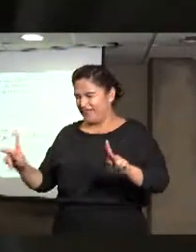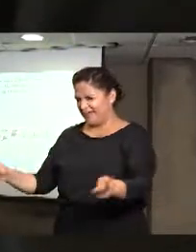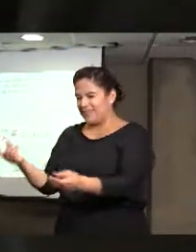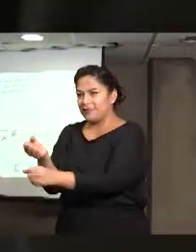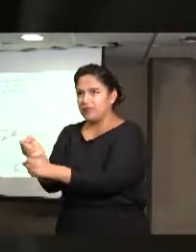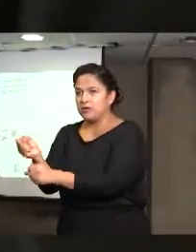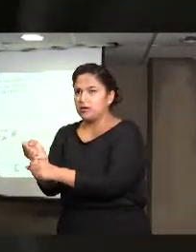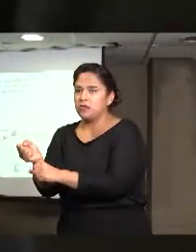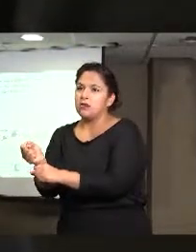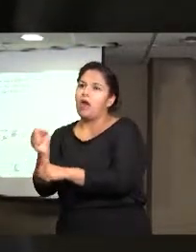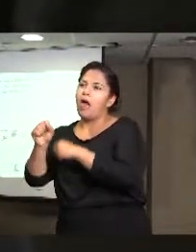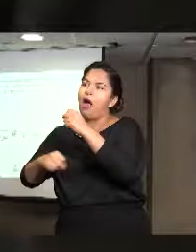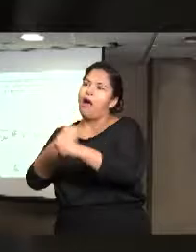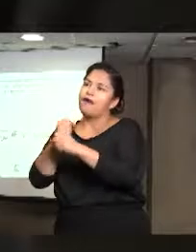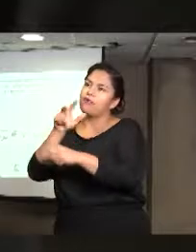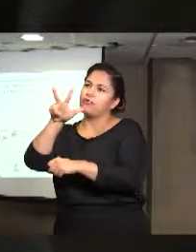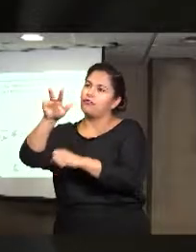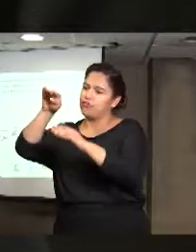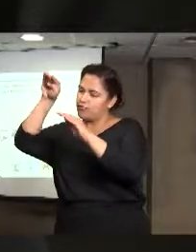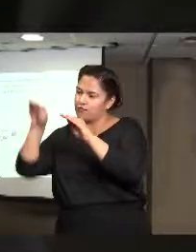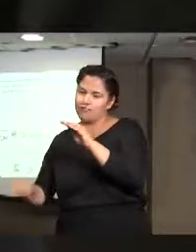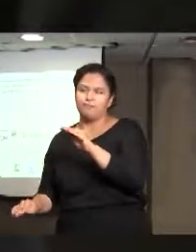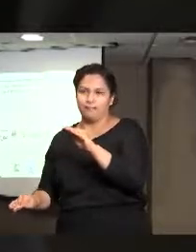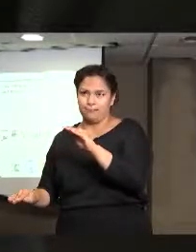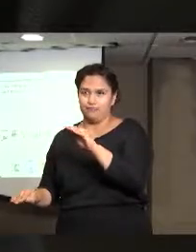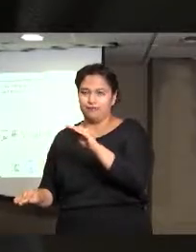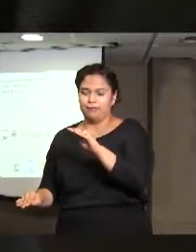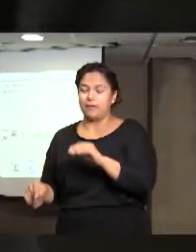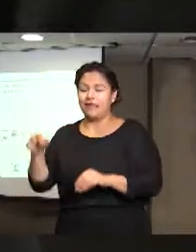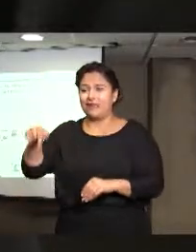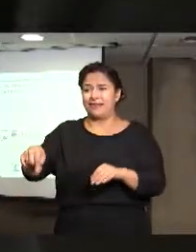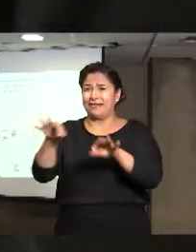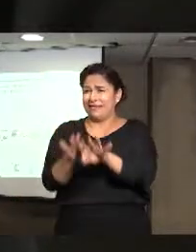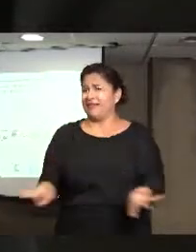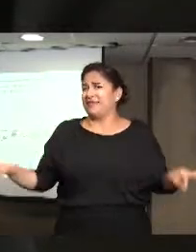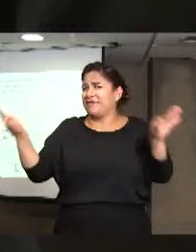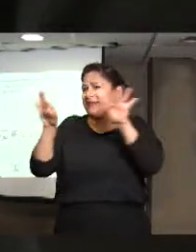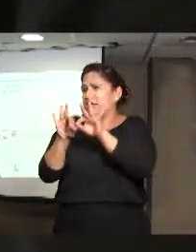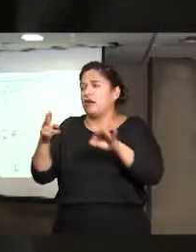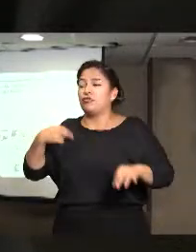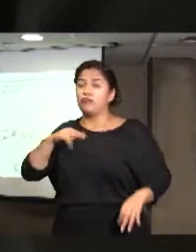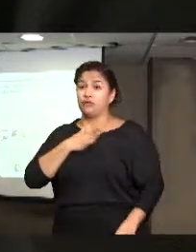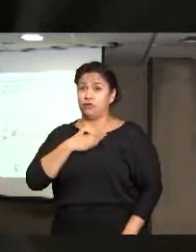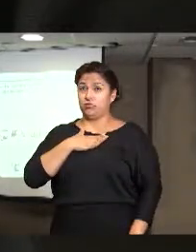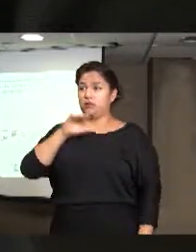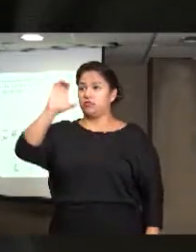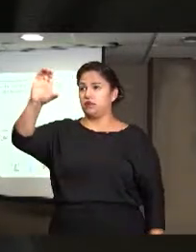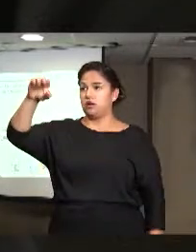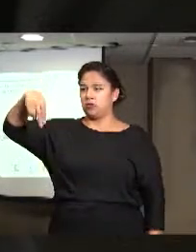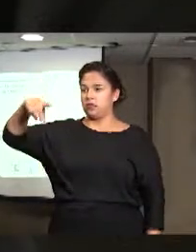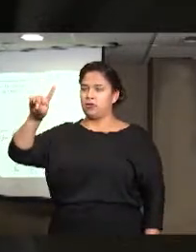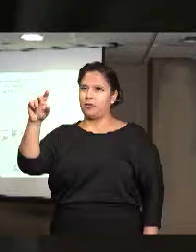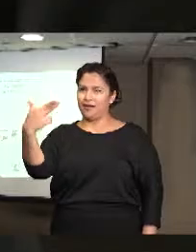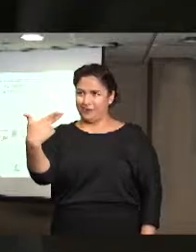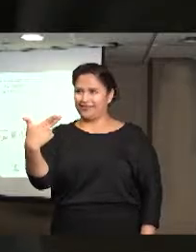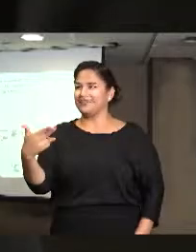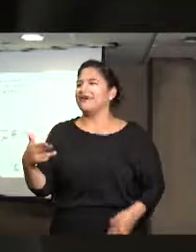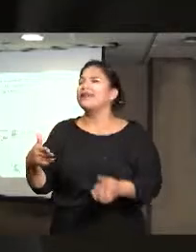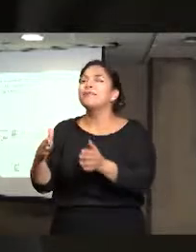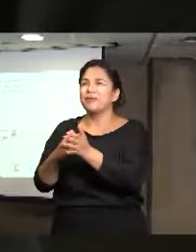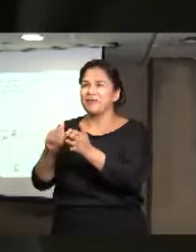reportan son menores de edad, personas menores de edad. Aquí es importante saber que este diagnóstico que hacemos y que está en sus paquetes,